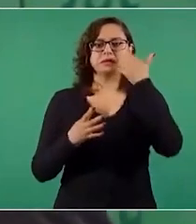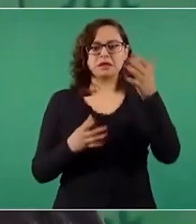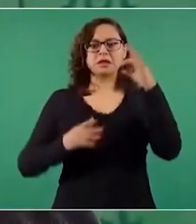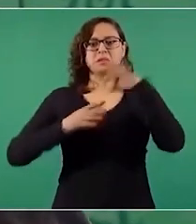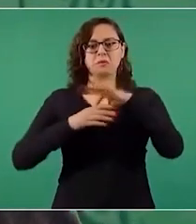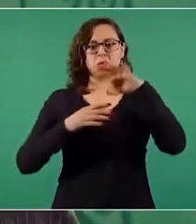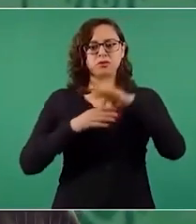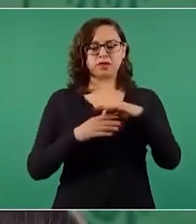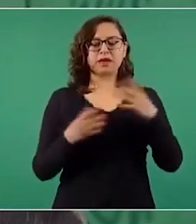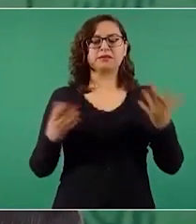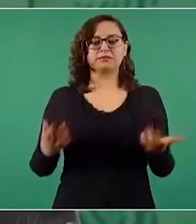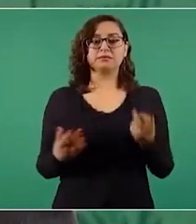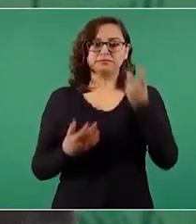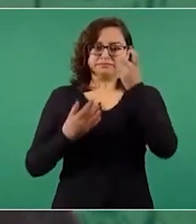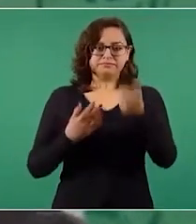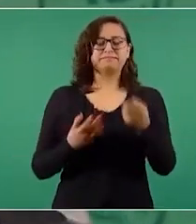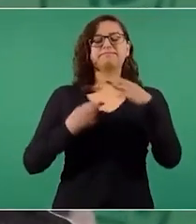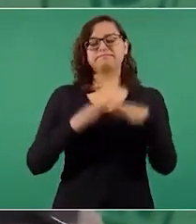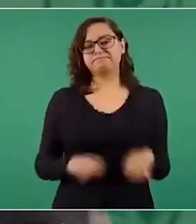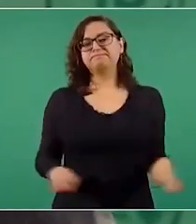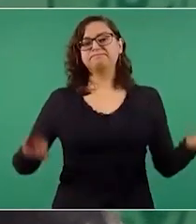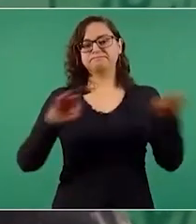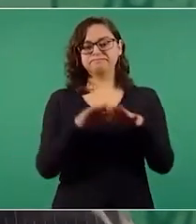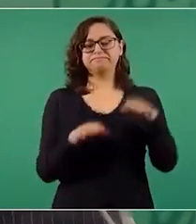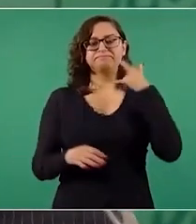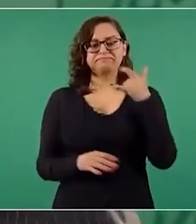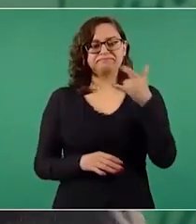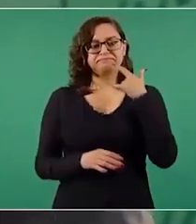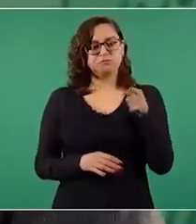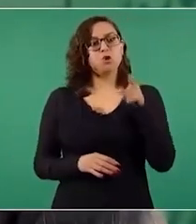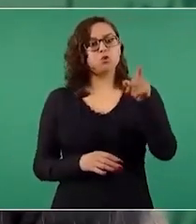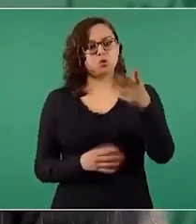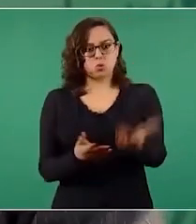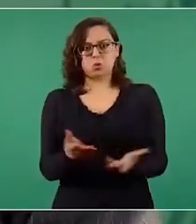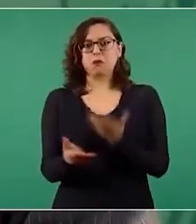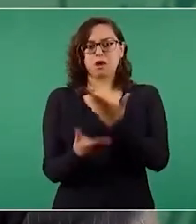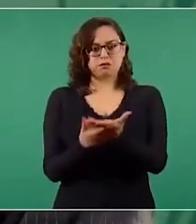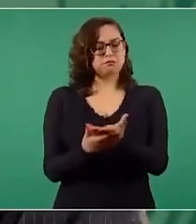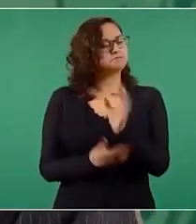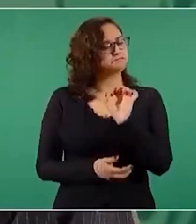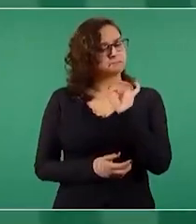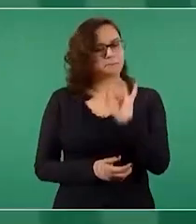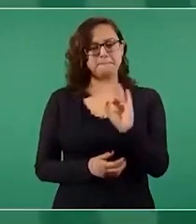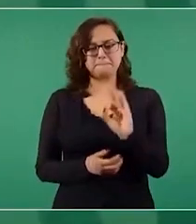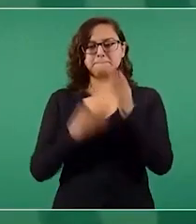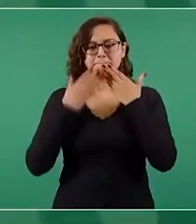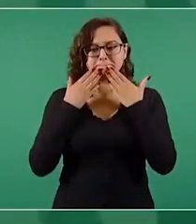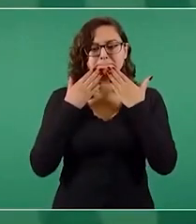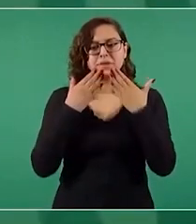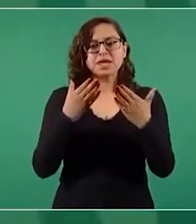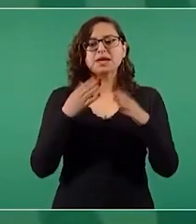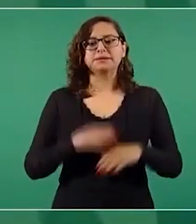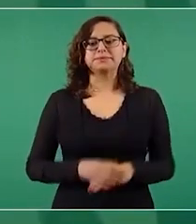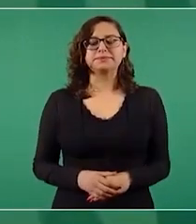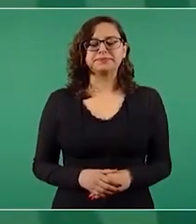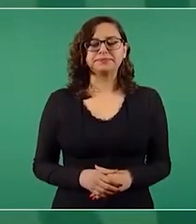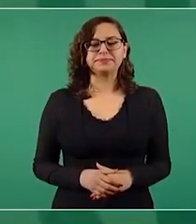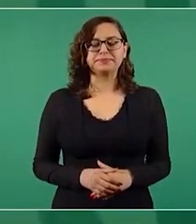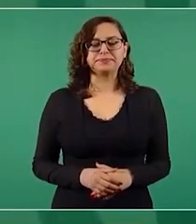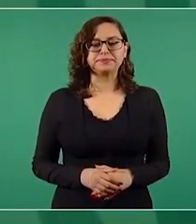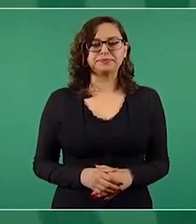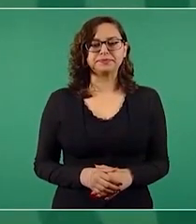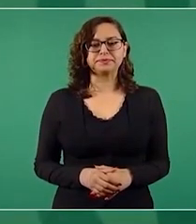vamos a trabajar en eso. Qué bien que lo planteas. Hoy, precisamente, en la reunión de